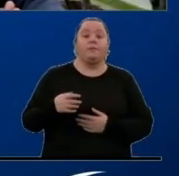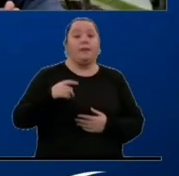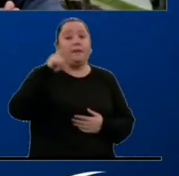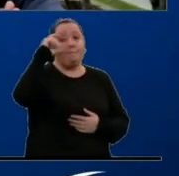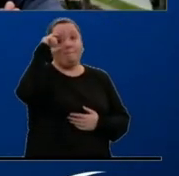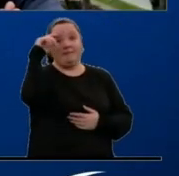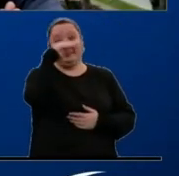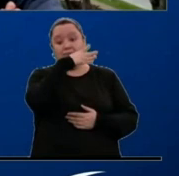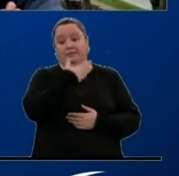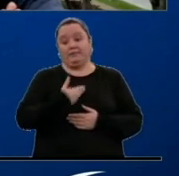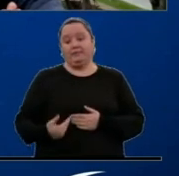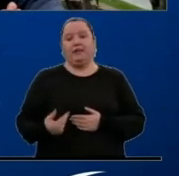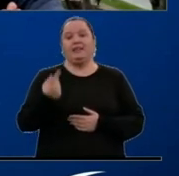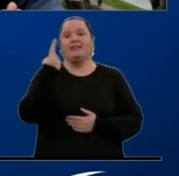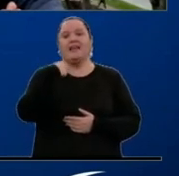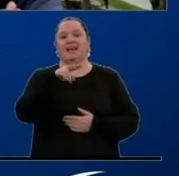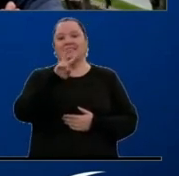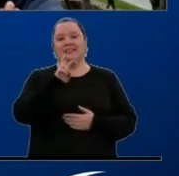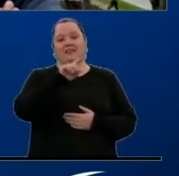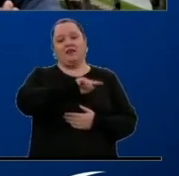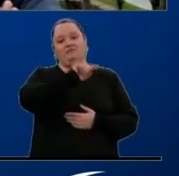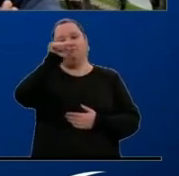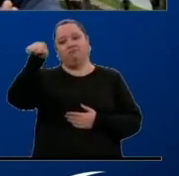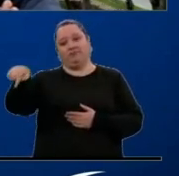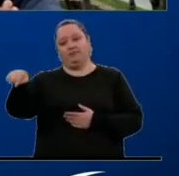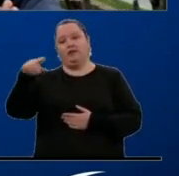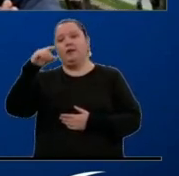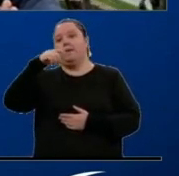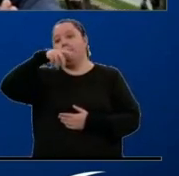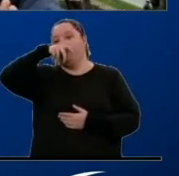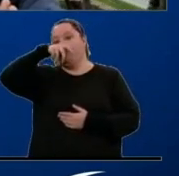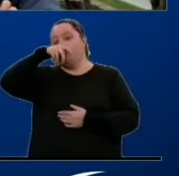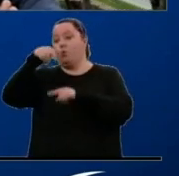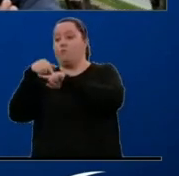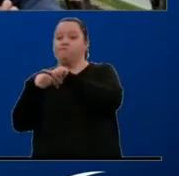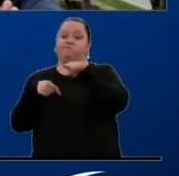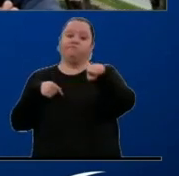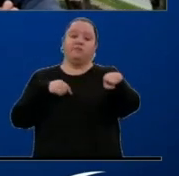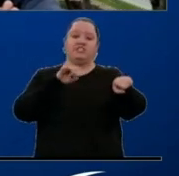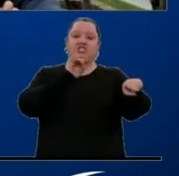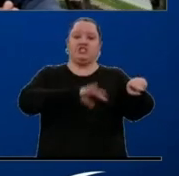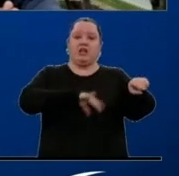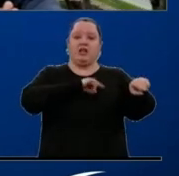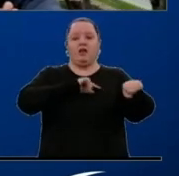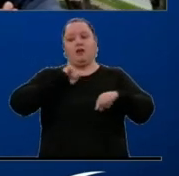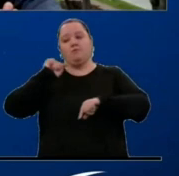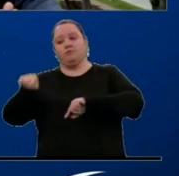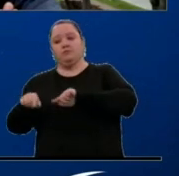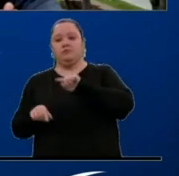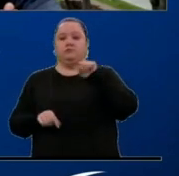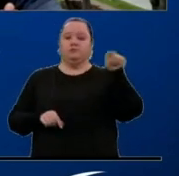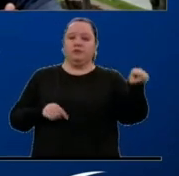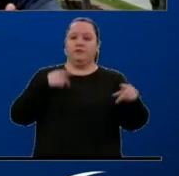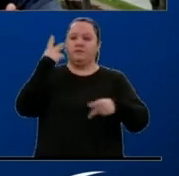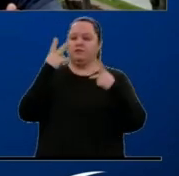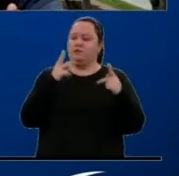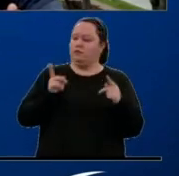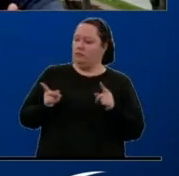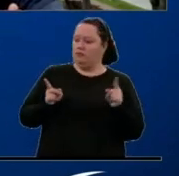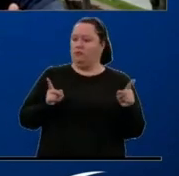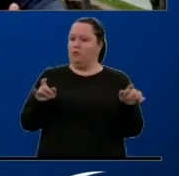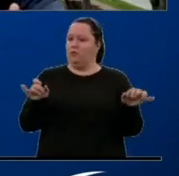Venezuela el día 7, se reunió con Nicolás Maduro, hoy está en Chile. Y en ambas visitas, Ariel, hay un hecho coincidente.